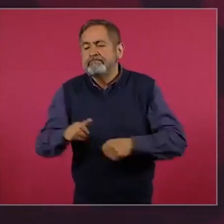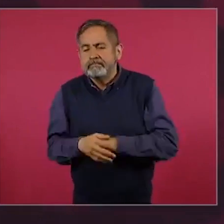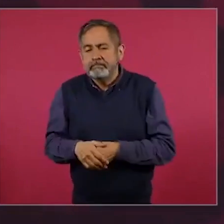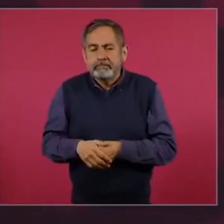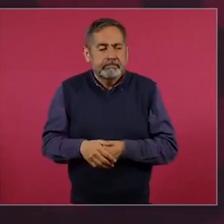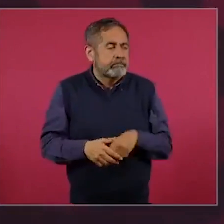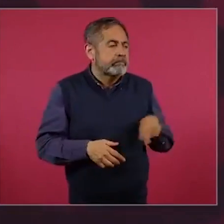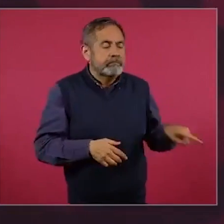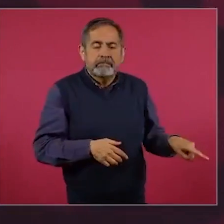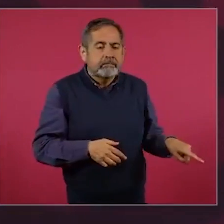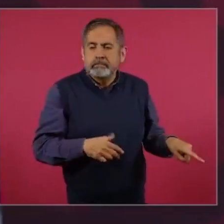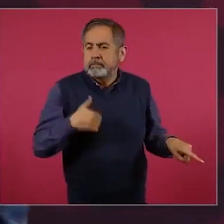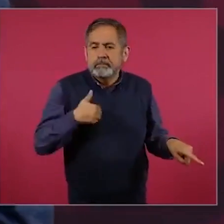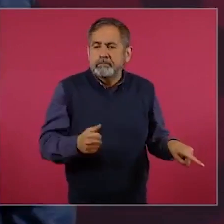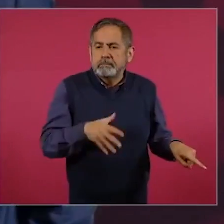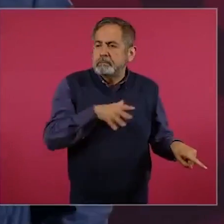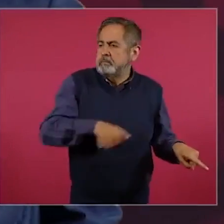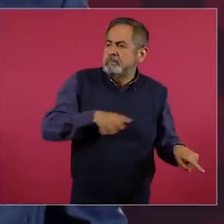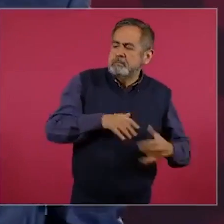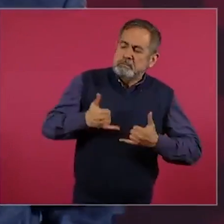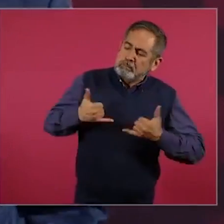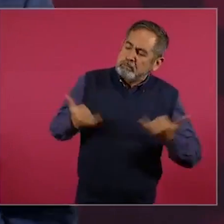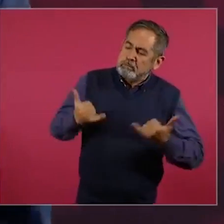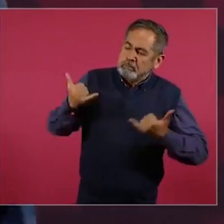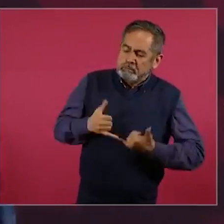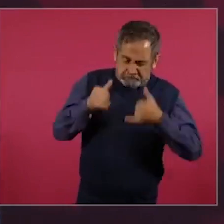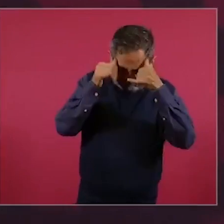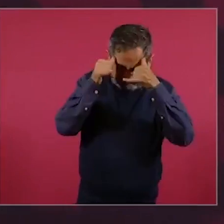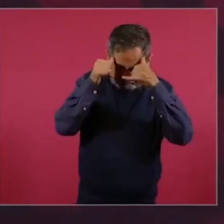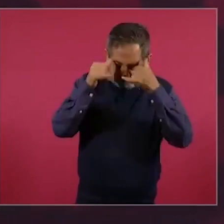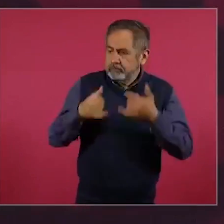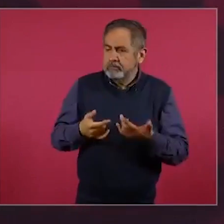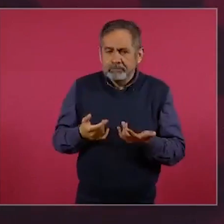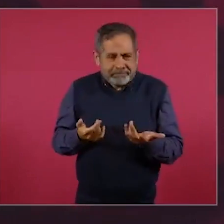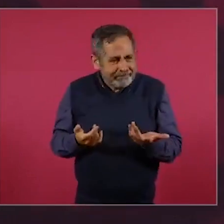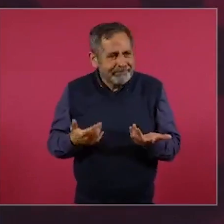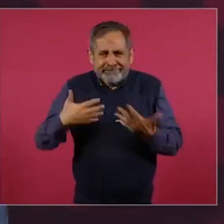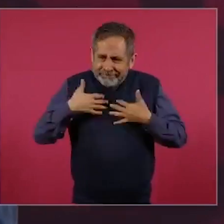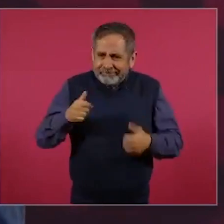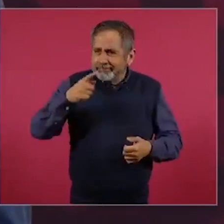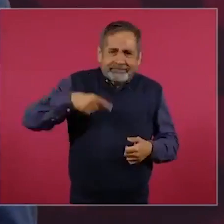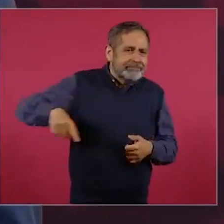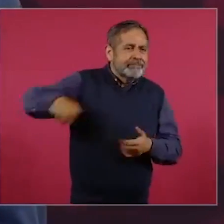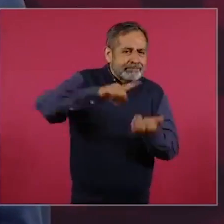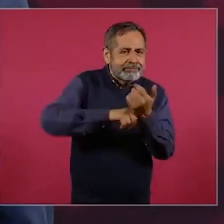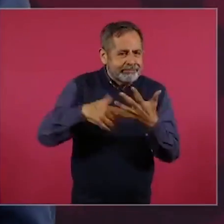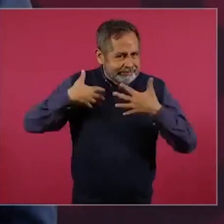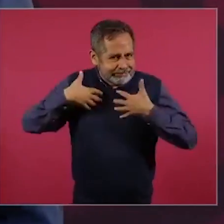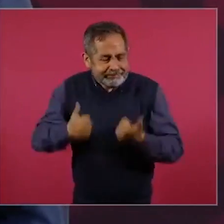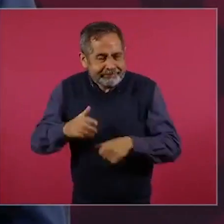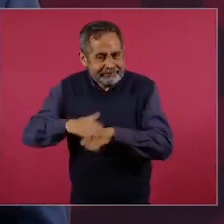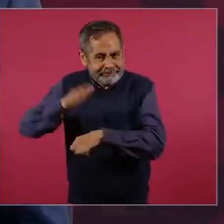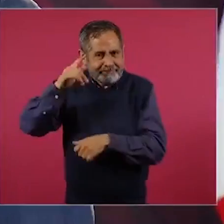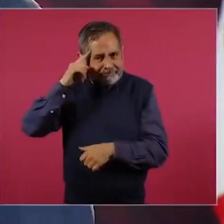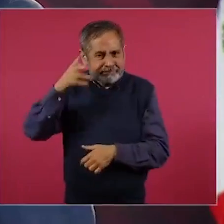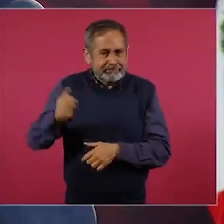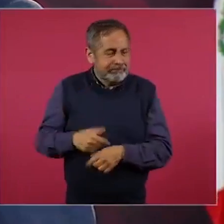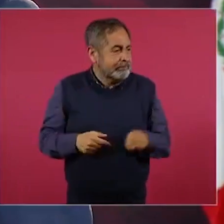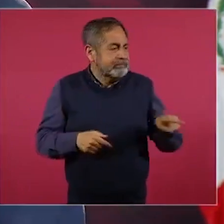entenderlo todos o la gente